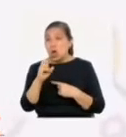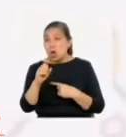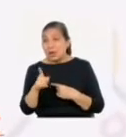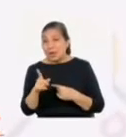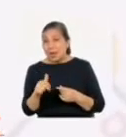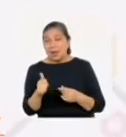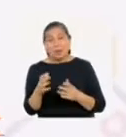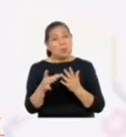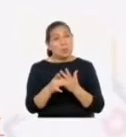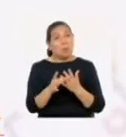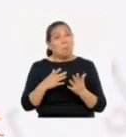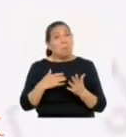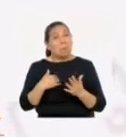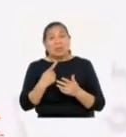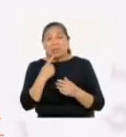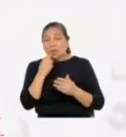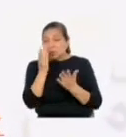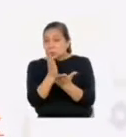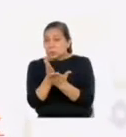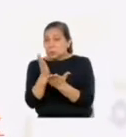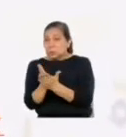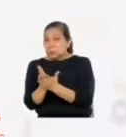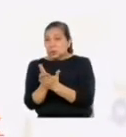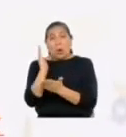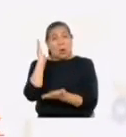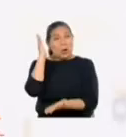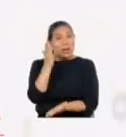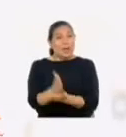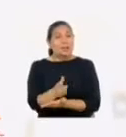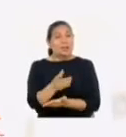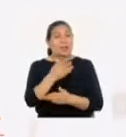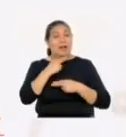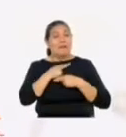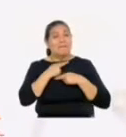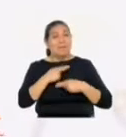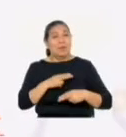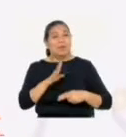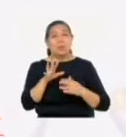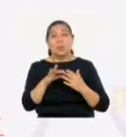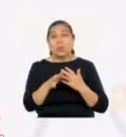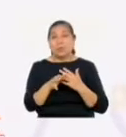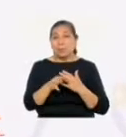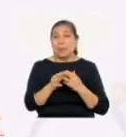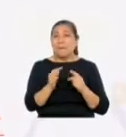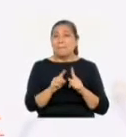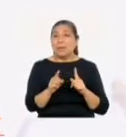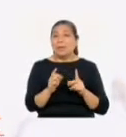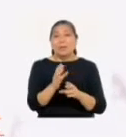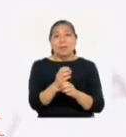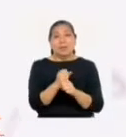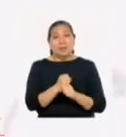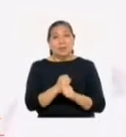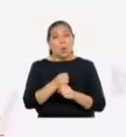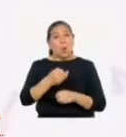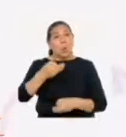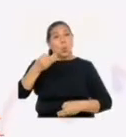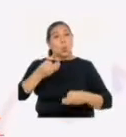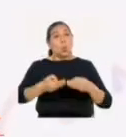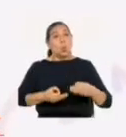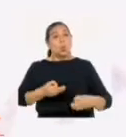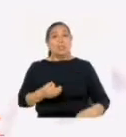menciona que el marido pueda disciplinar o castigar físicamente a su mujer, la doctrina